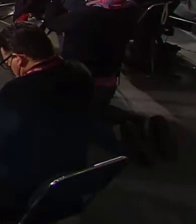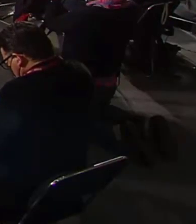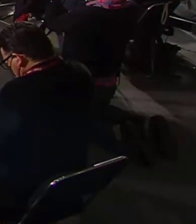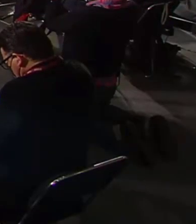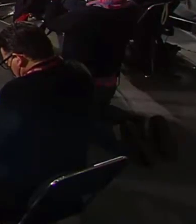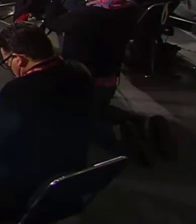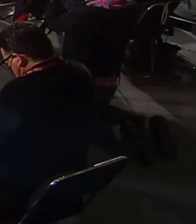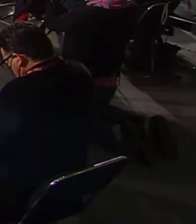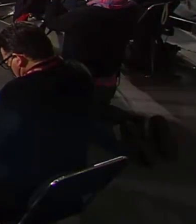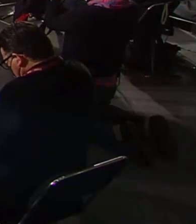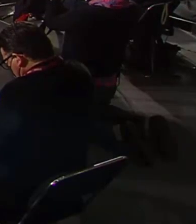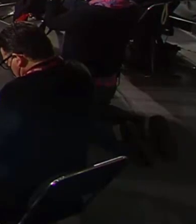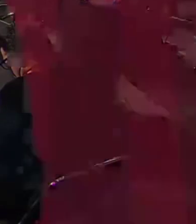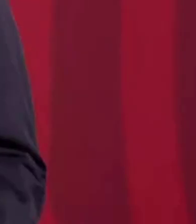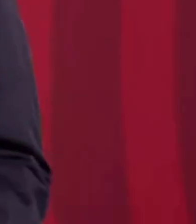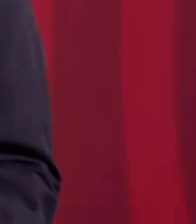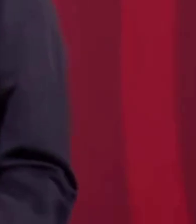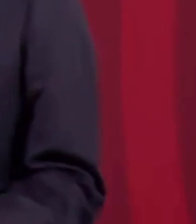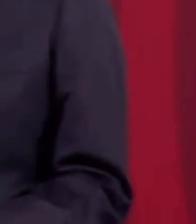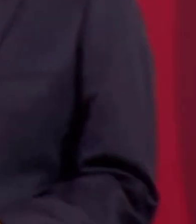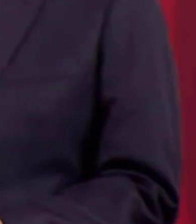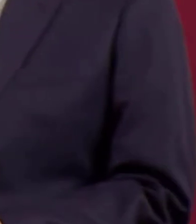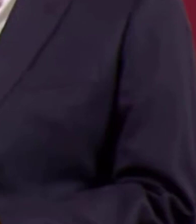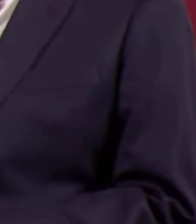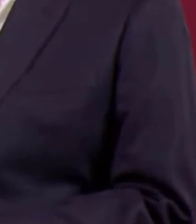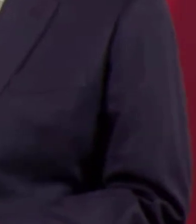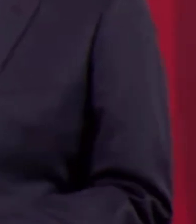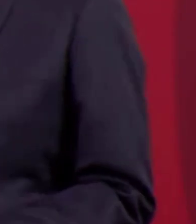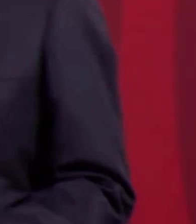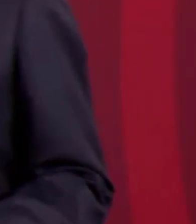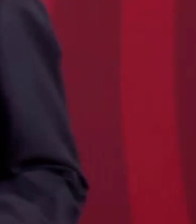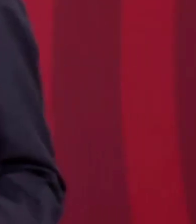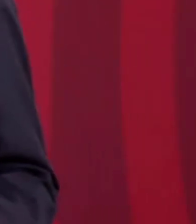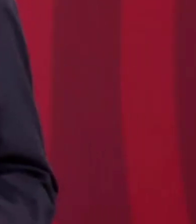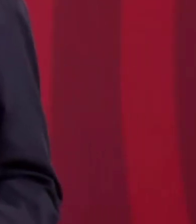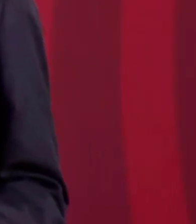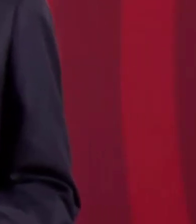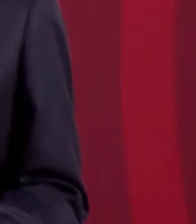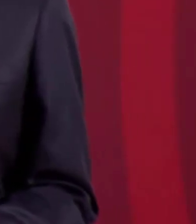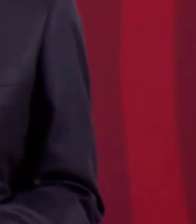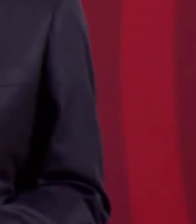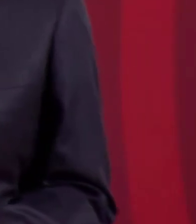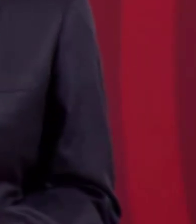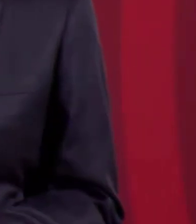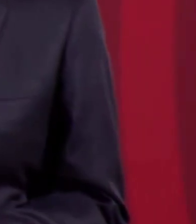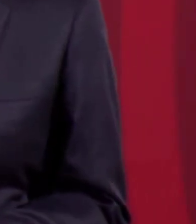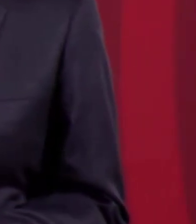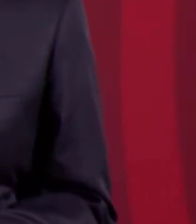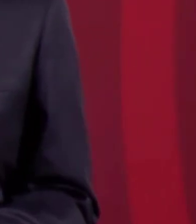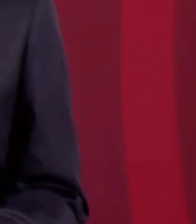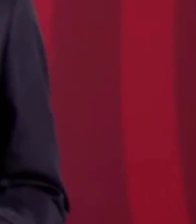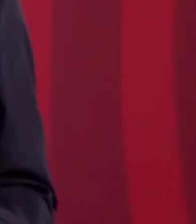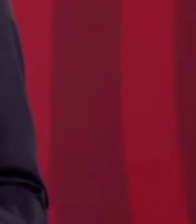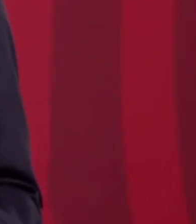enfermedades o con capacidades diferentes,